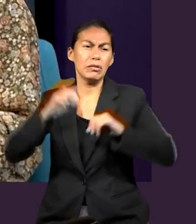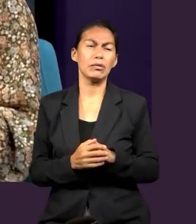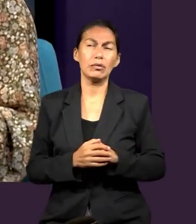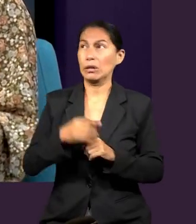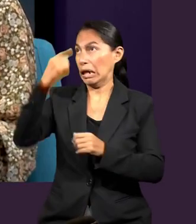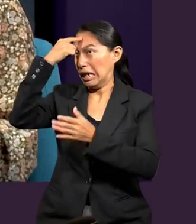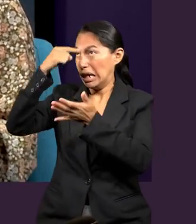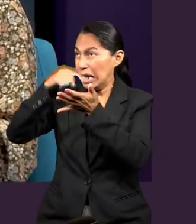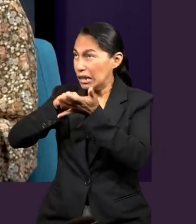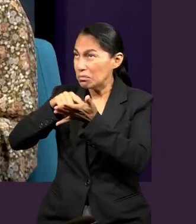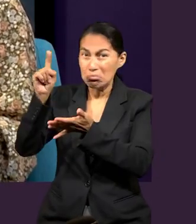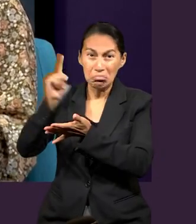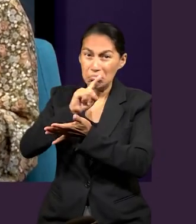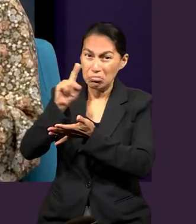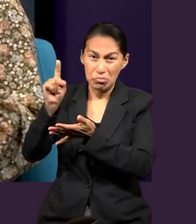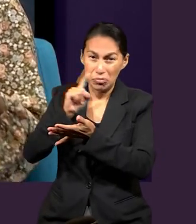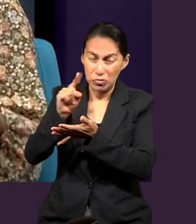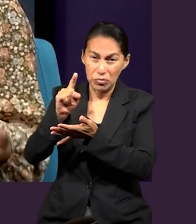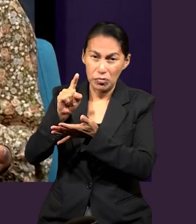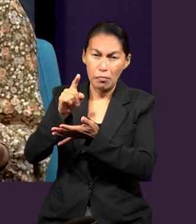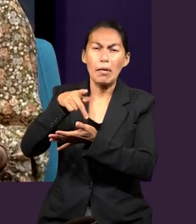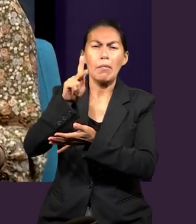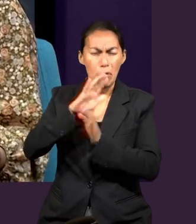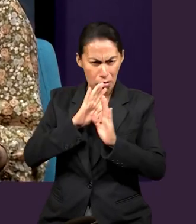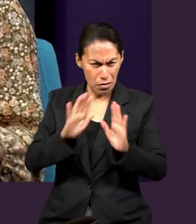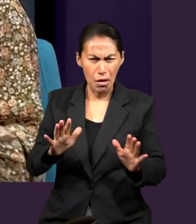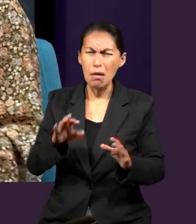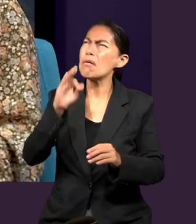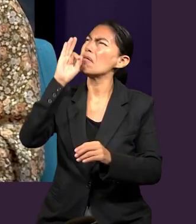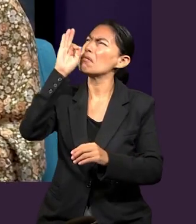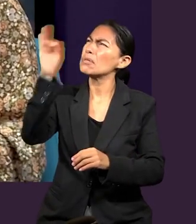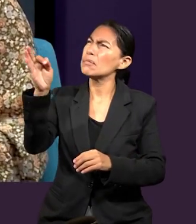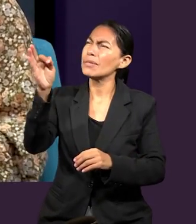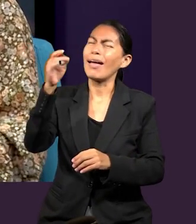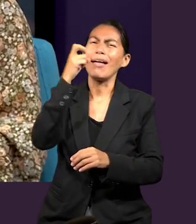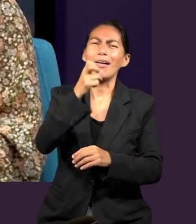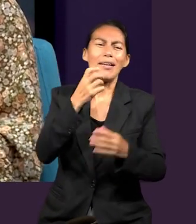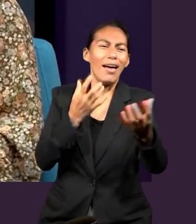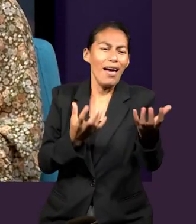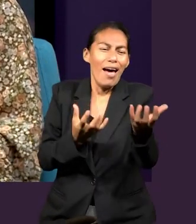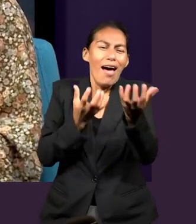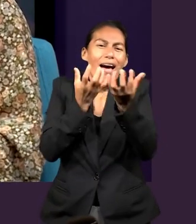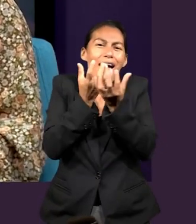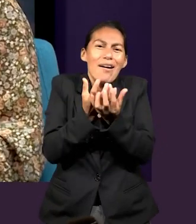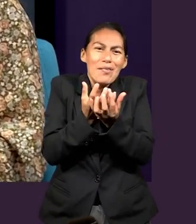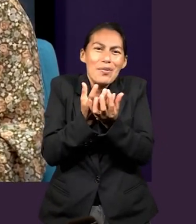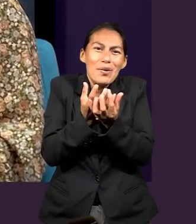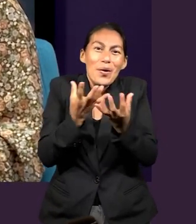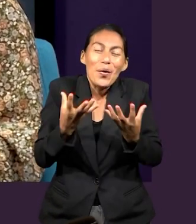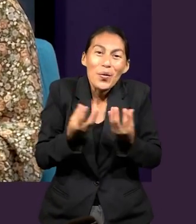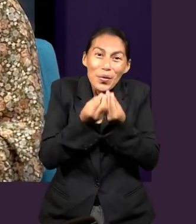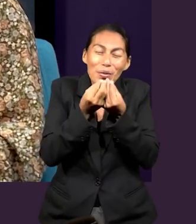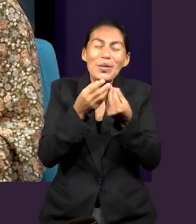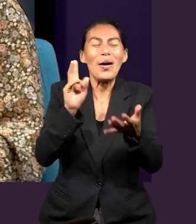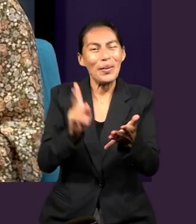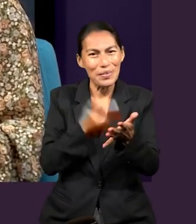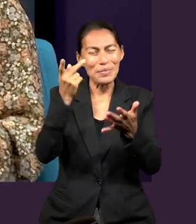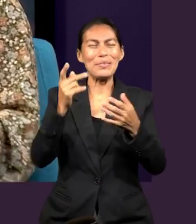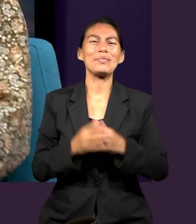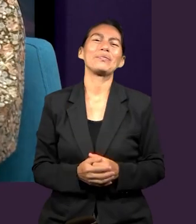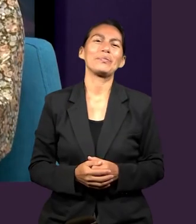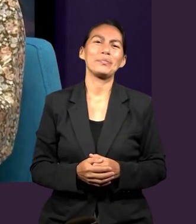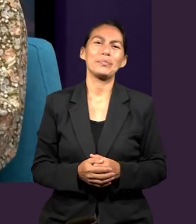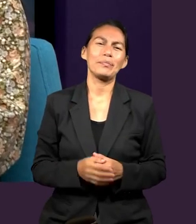creían en Cristo, pero ahora que ya lo hacen, tienen entonces una sola ciudadanía. Es decir,